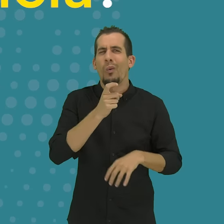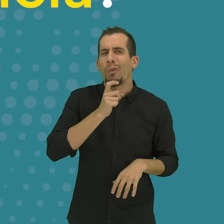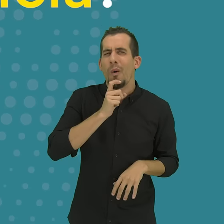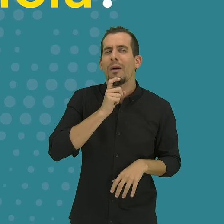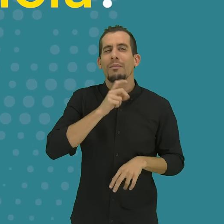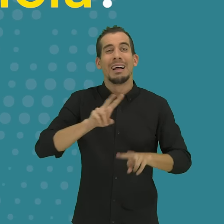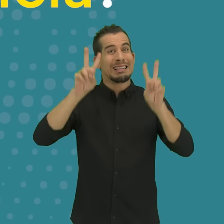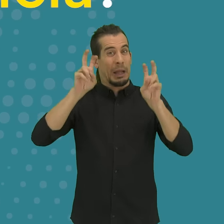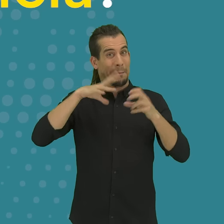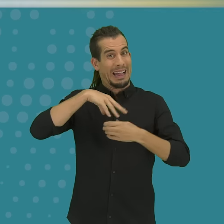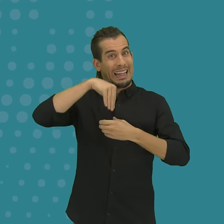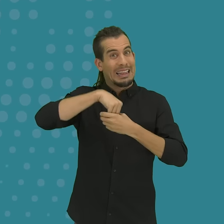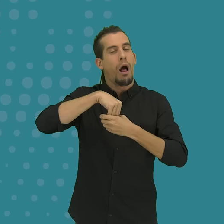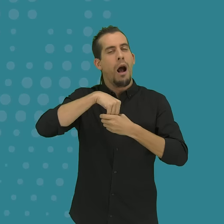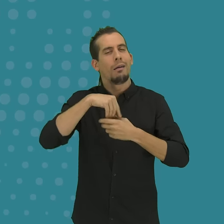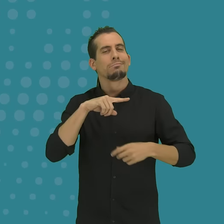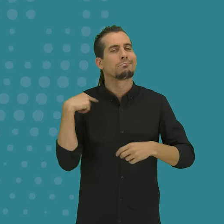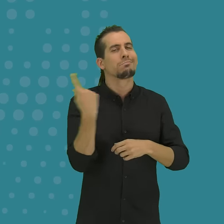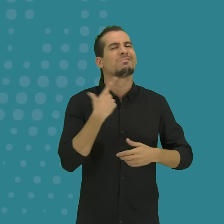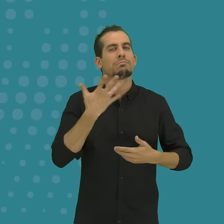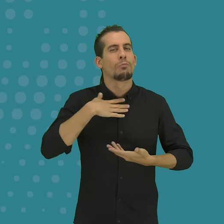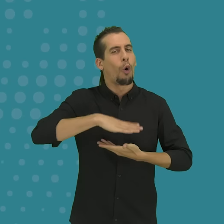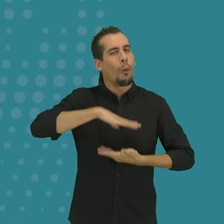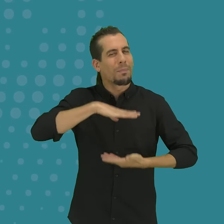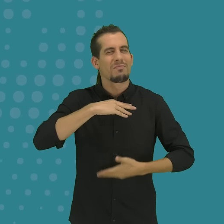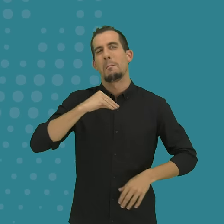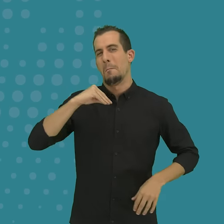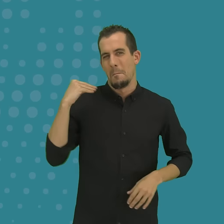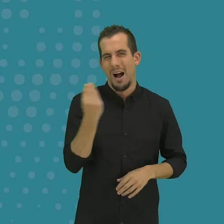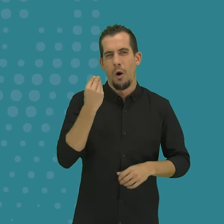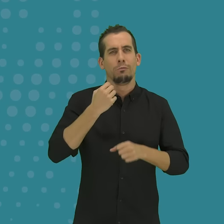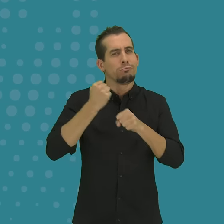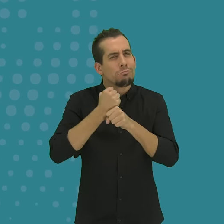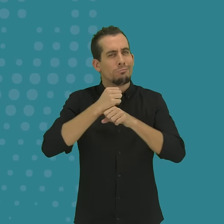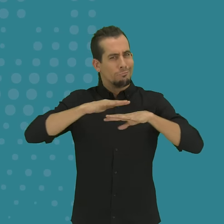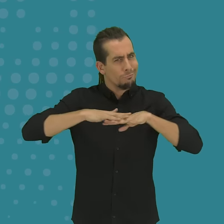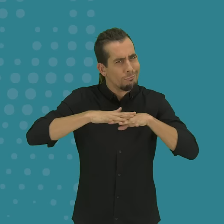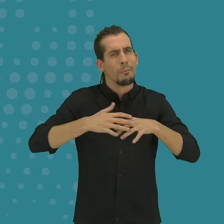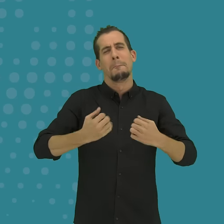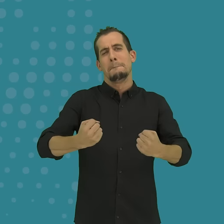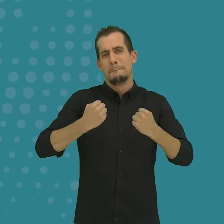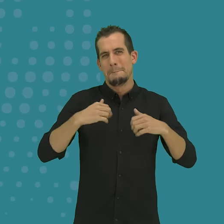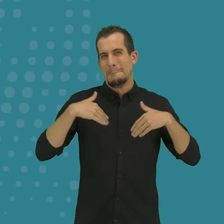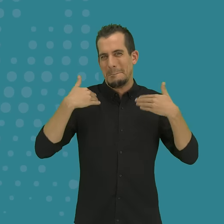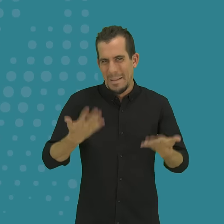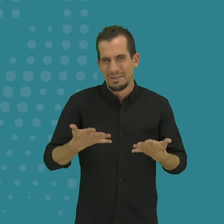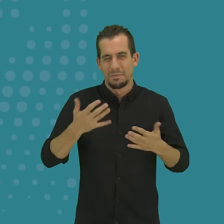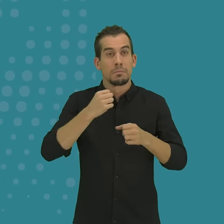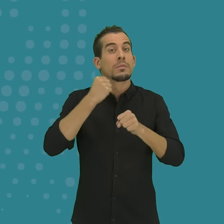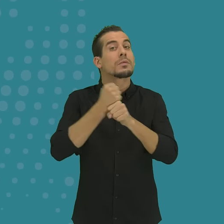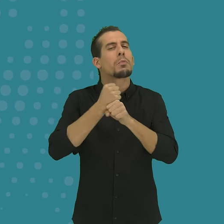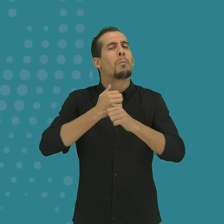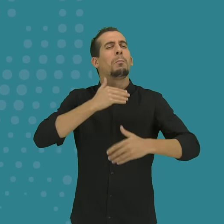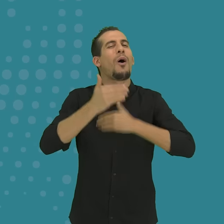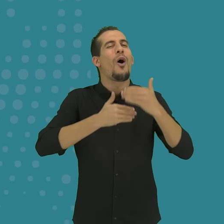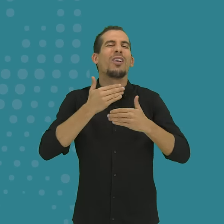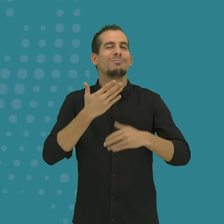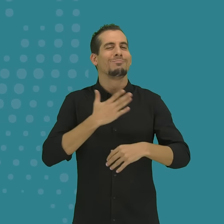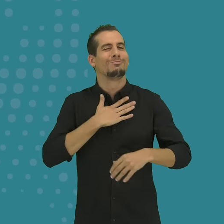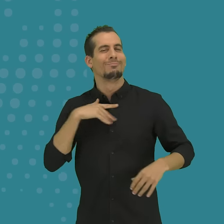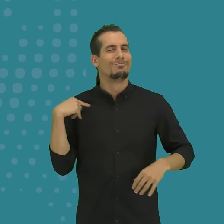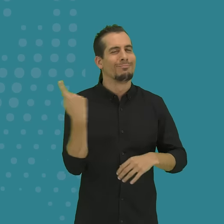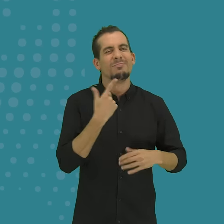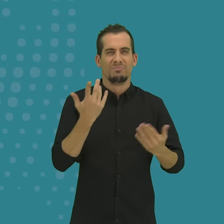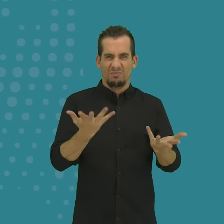¿Cómo nos beneficia? A nivel interno, mejoraremos nuestra competencia. ERA, potenciaremos el trabajo en red. Haremos